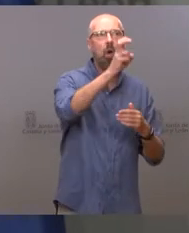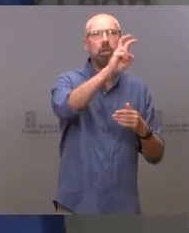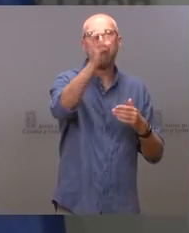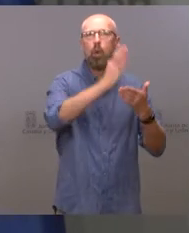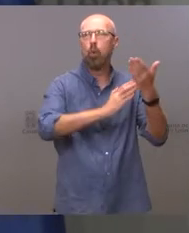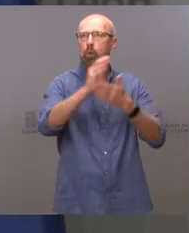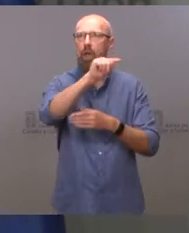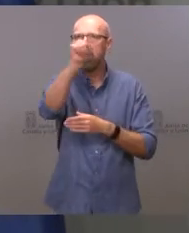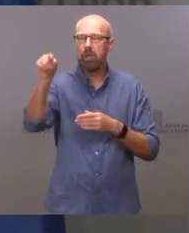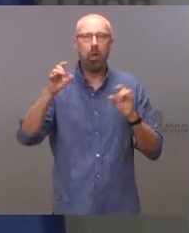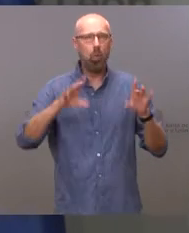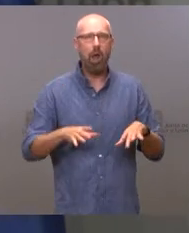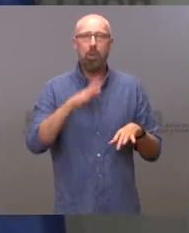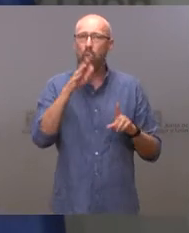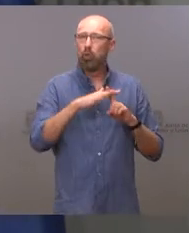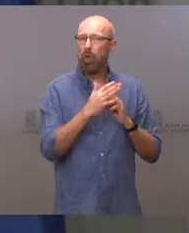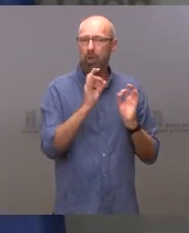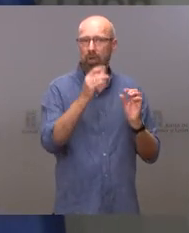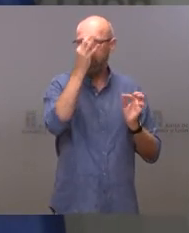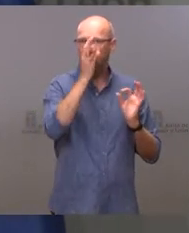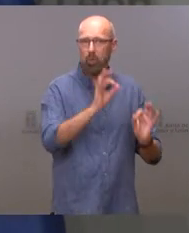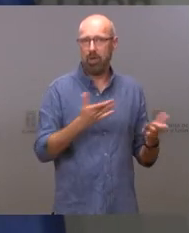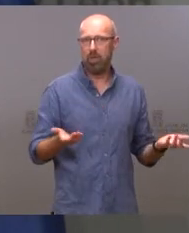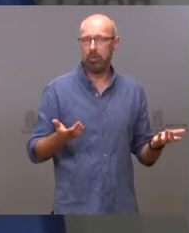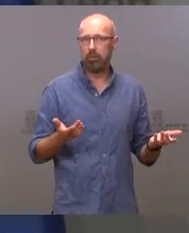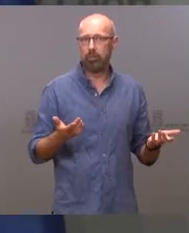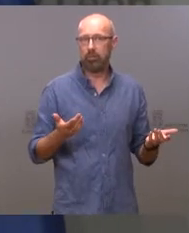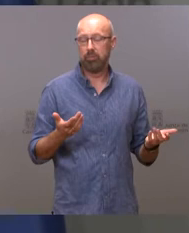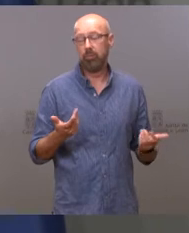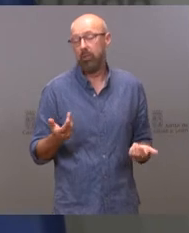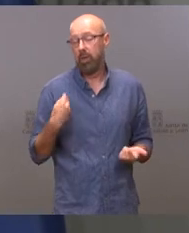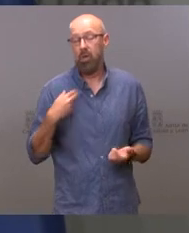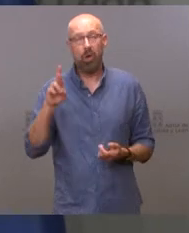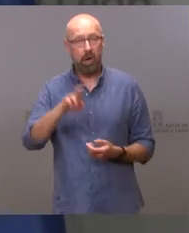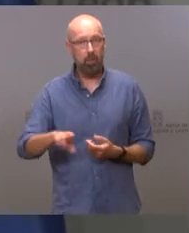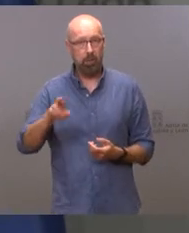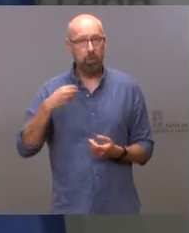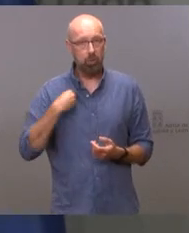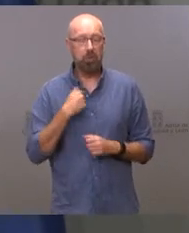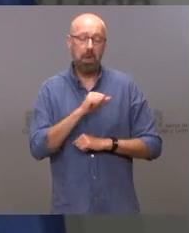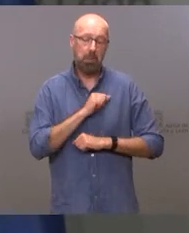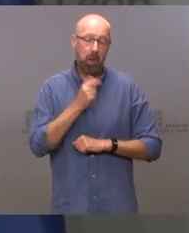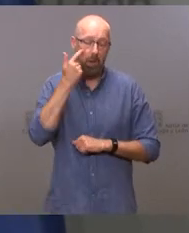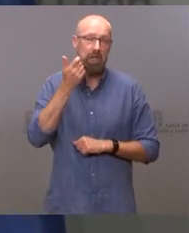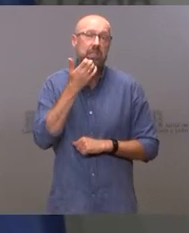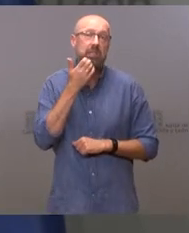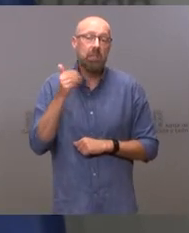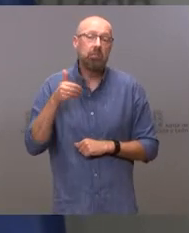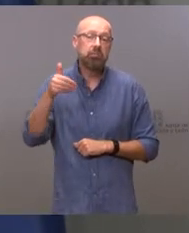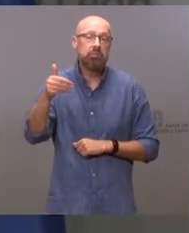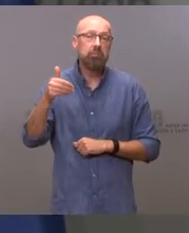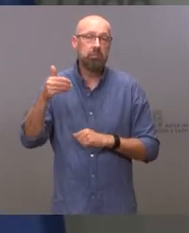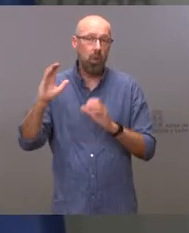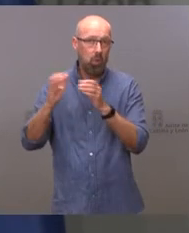esperamos, esperamos y yo espero que el Partido Socialista en esta comunidad alguna vez ofrezca